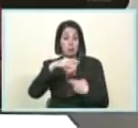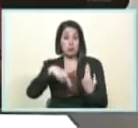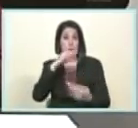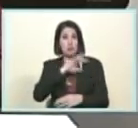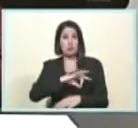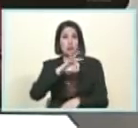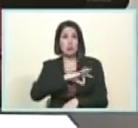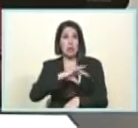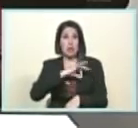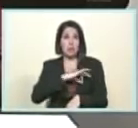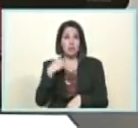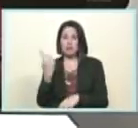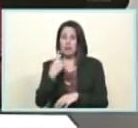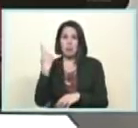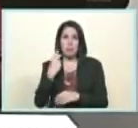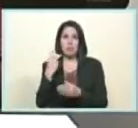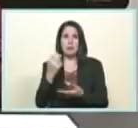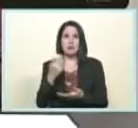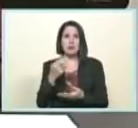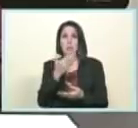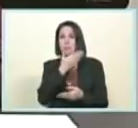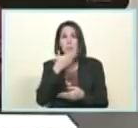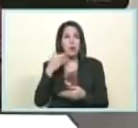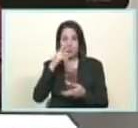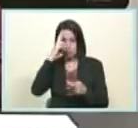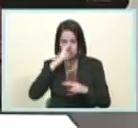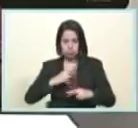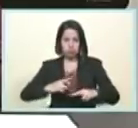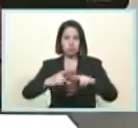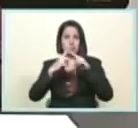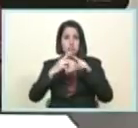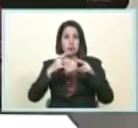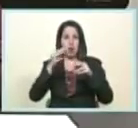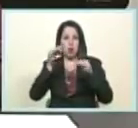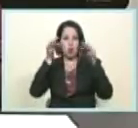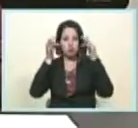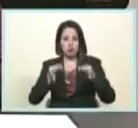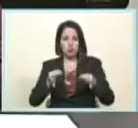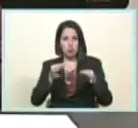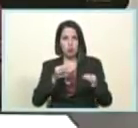bolivariana ha permitido dignificar y poner en su justo lugar